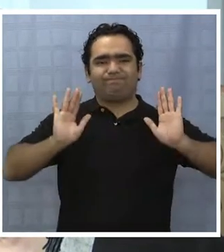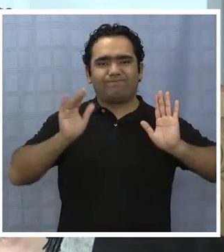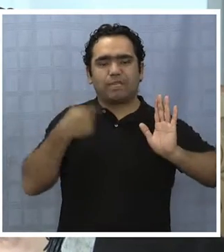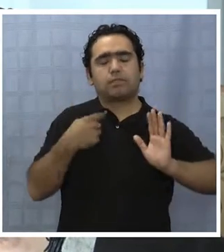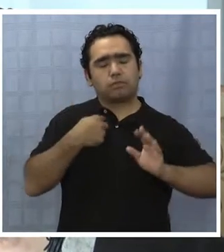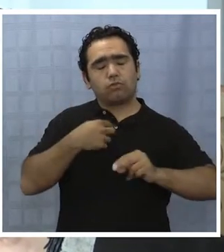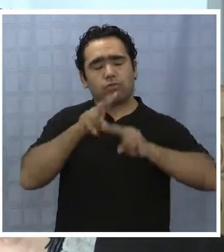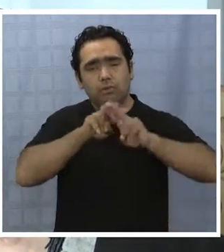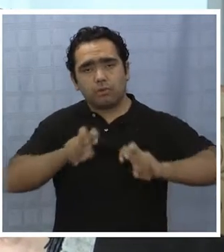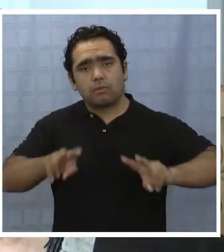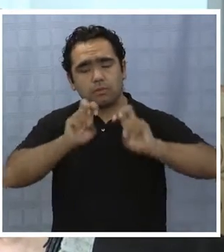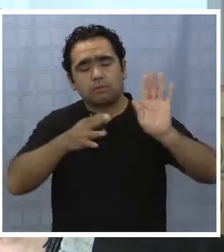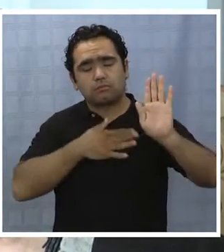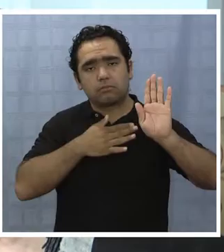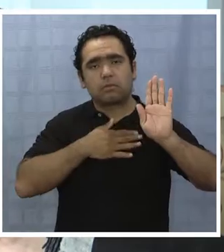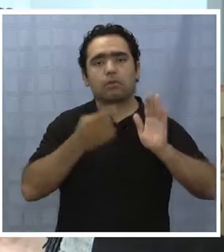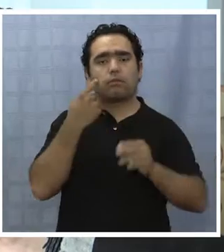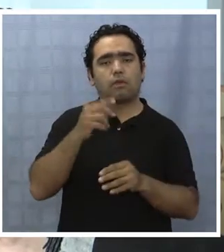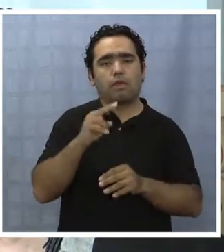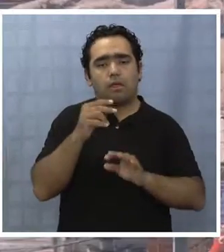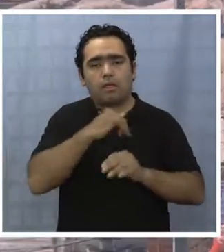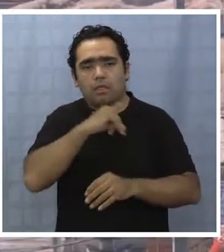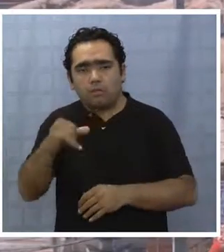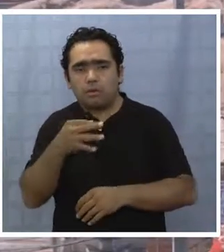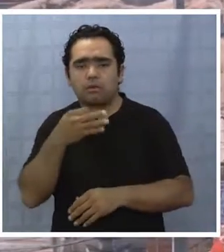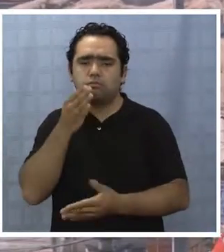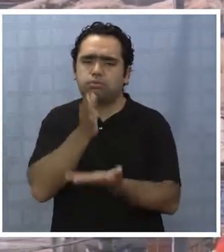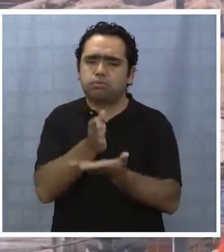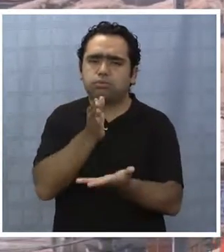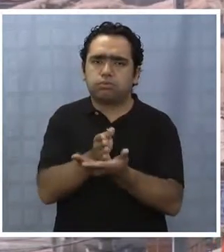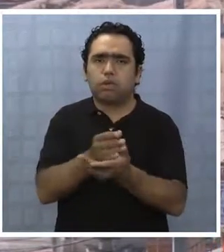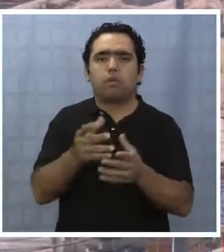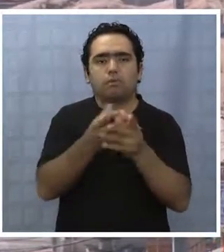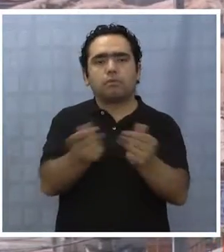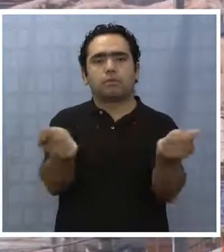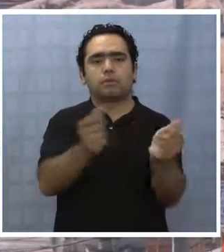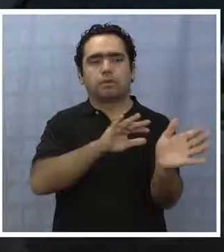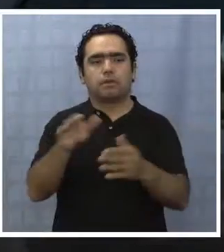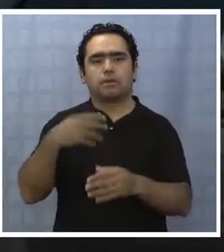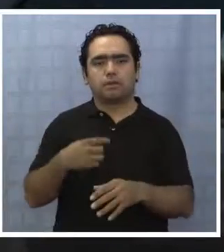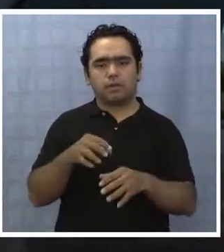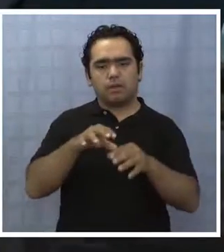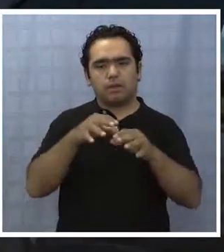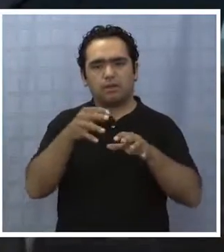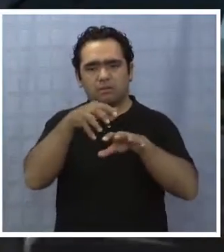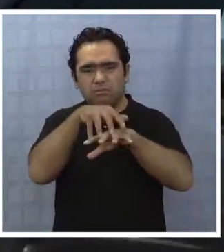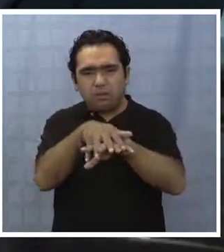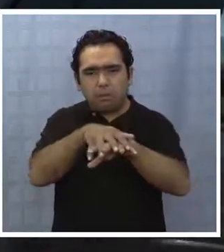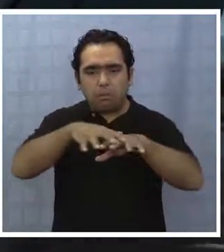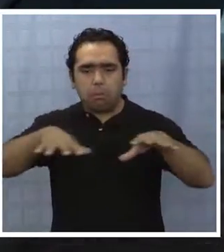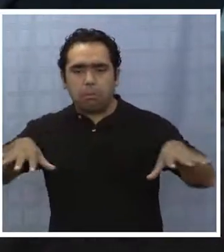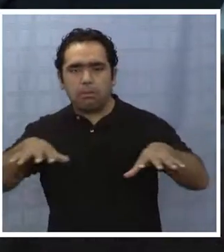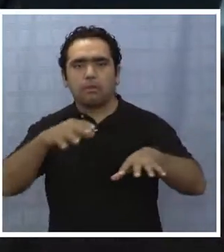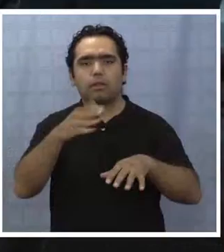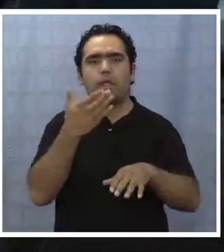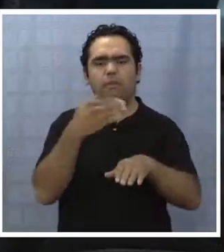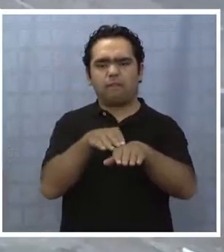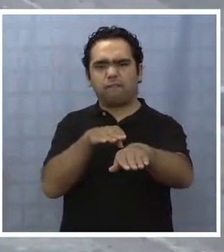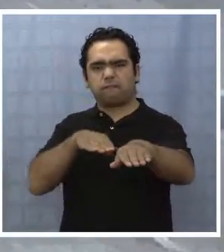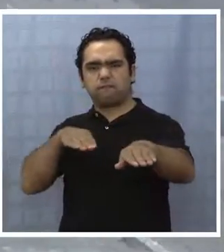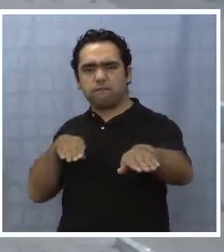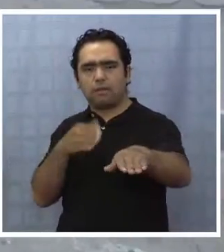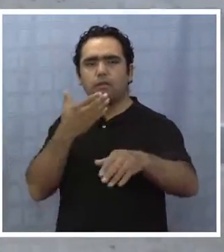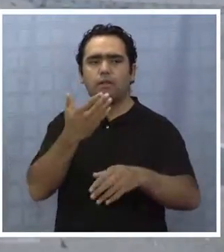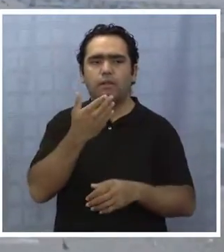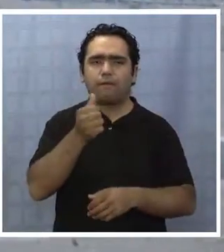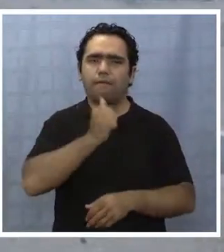dar las instrucciones para que se resuelva. La segregación social, los tacos a toda hora, la falta de estacionamientos